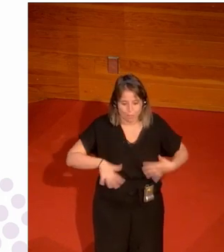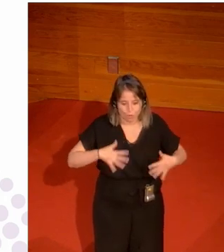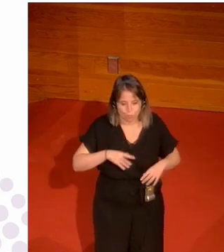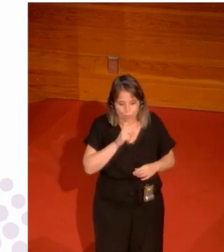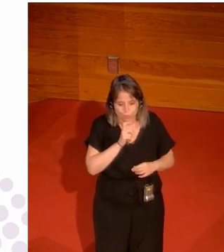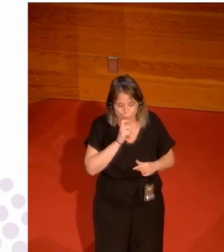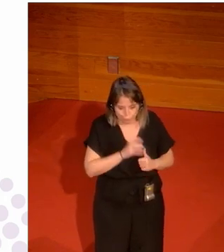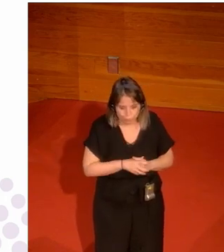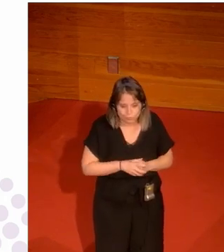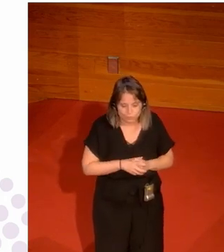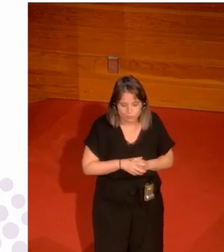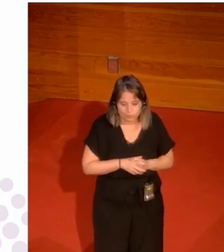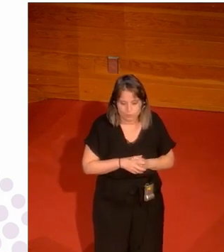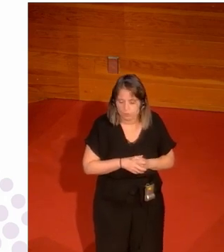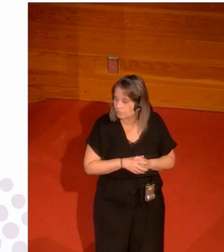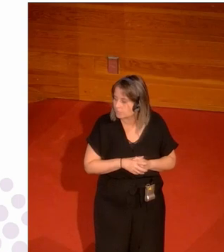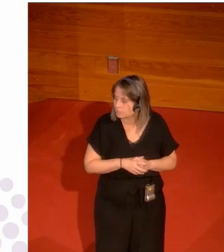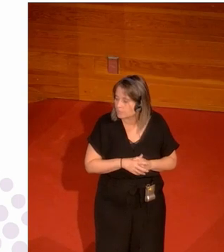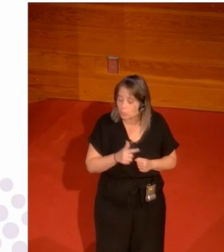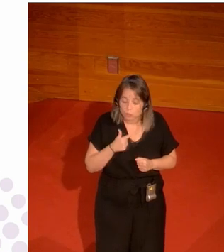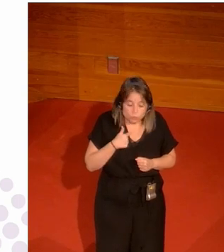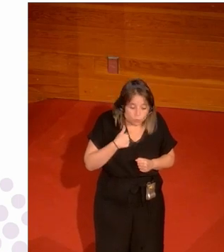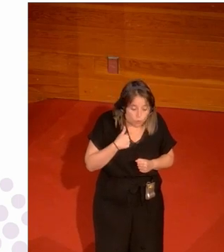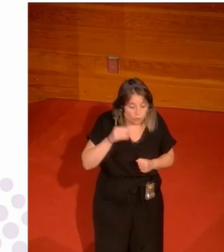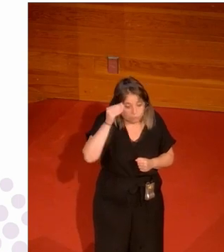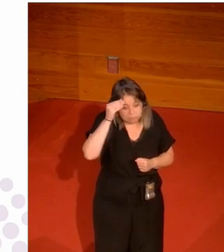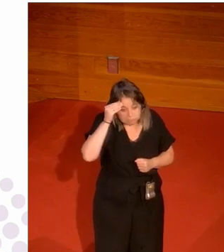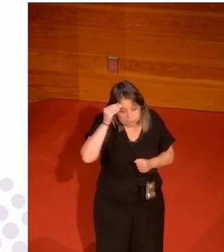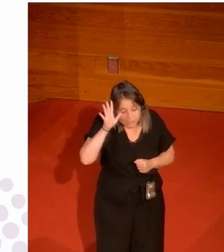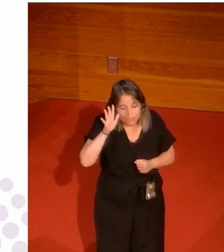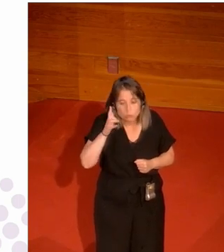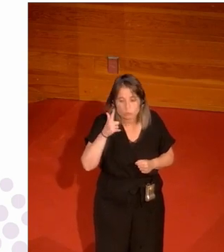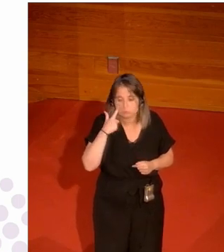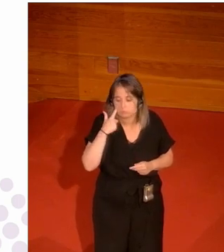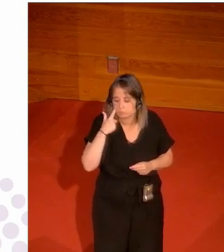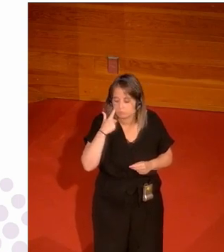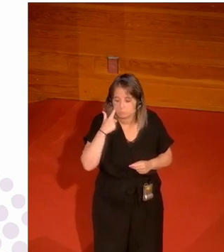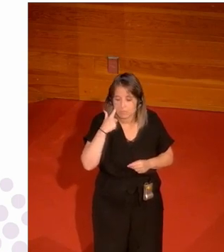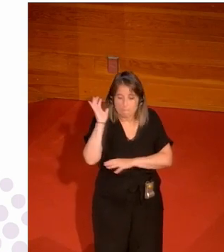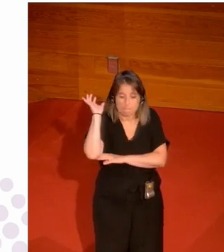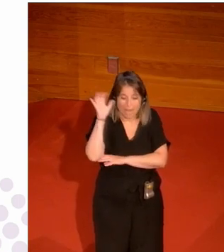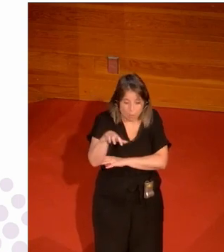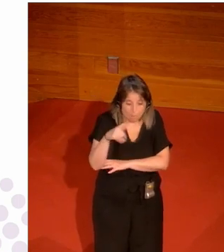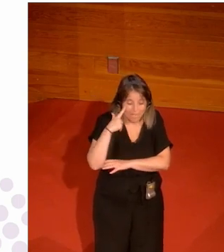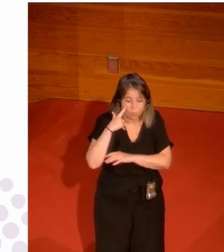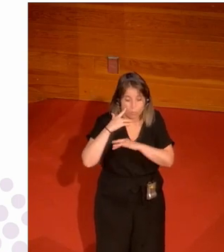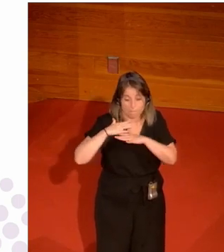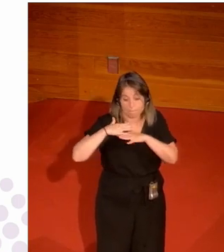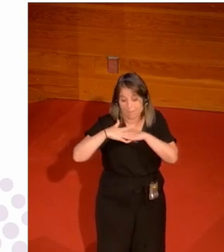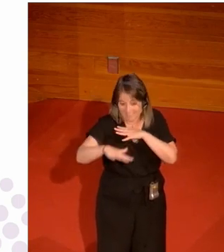vestimenta que tienen que llevar yo creo que ya a los de a la balonmano playa